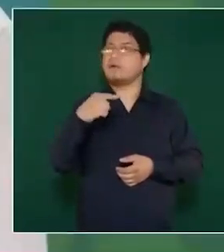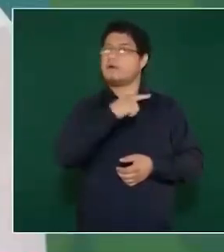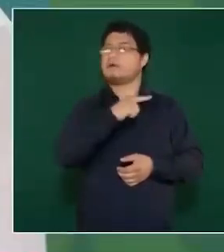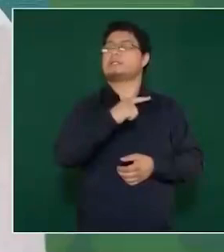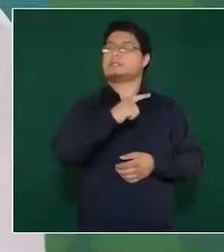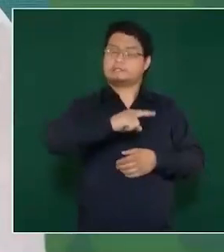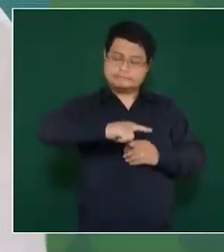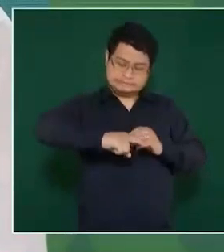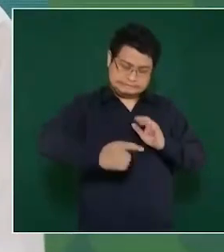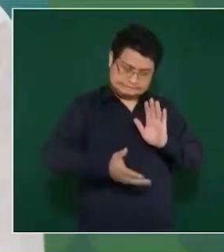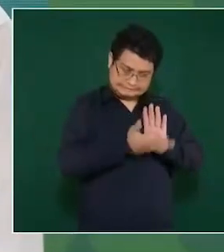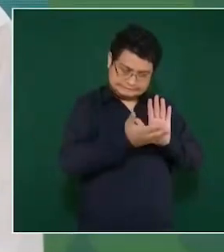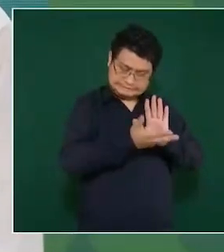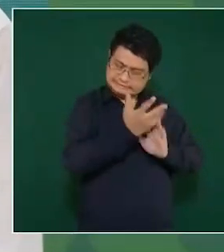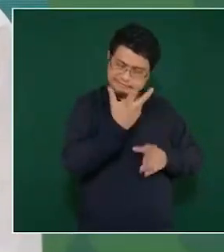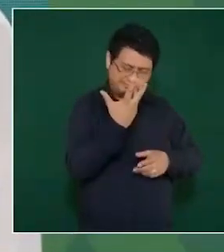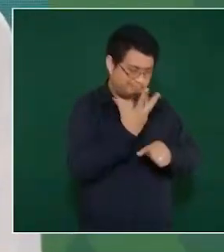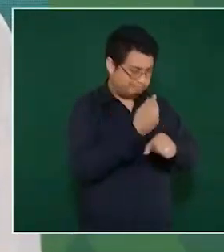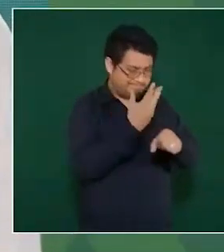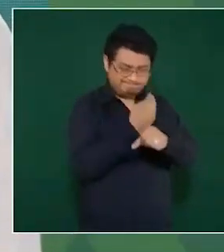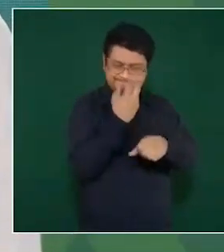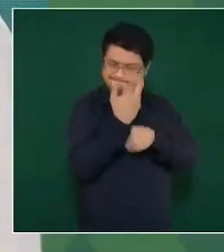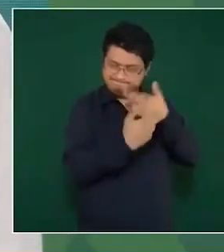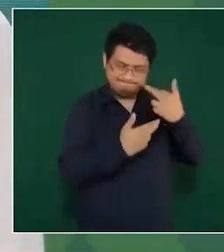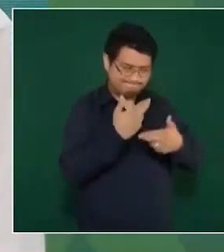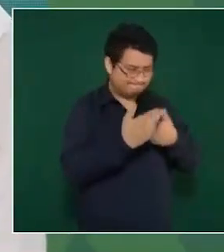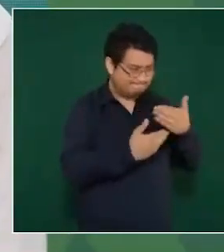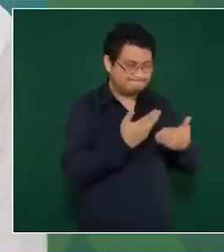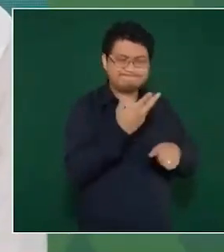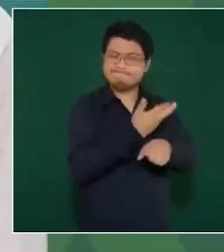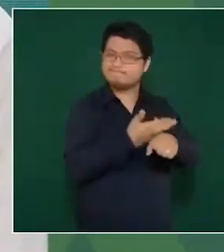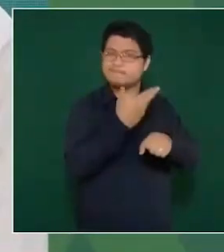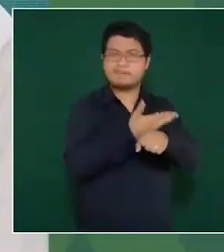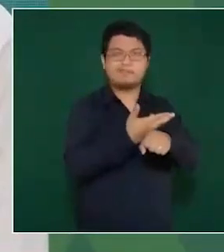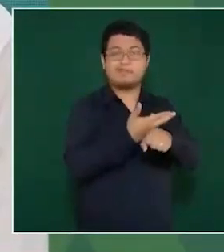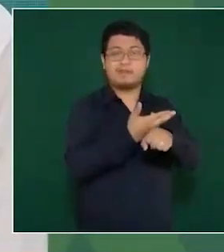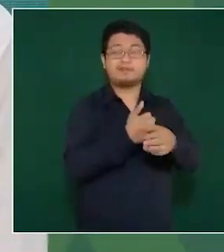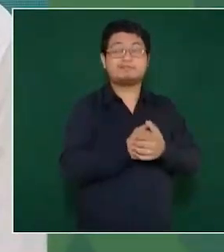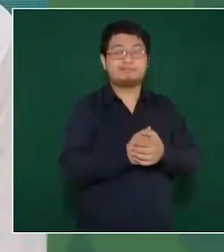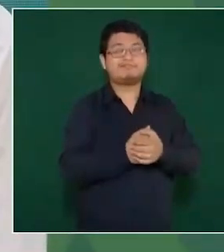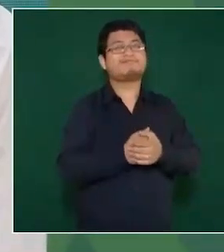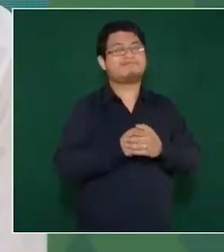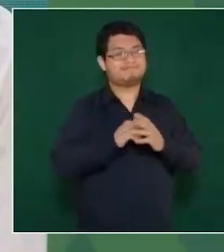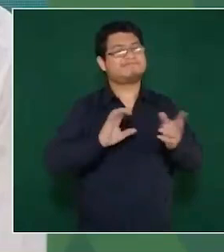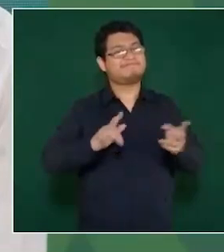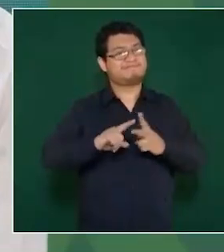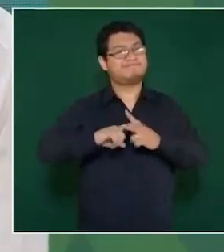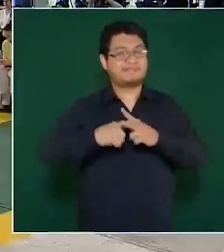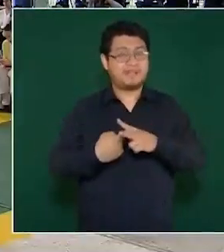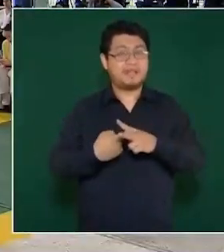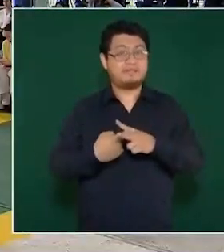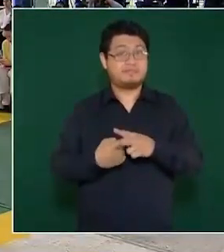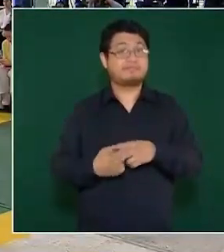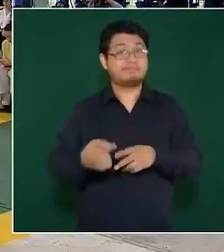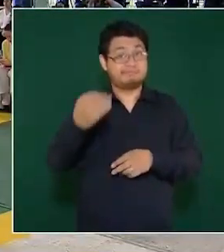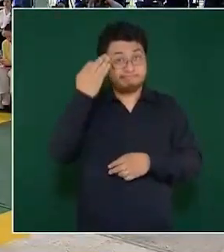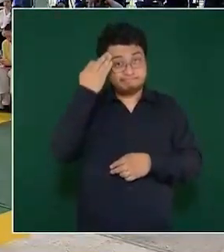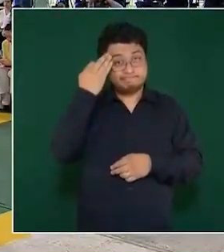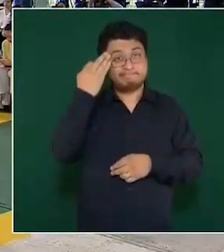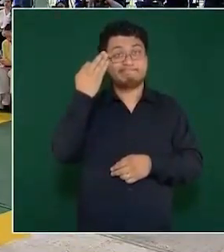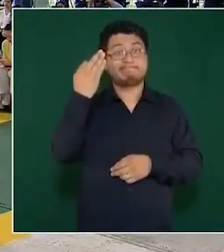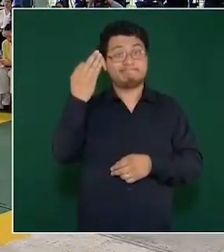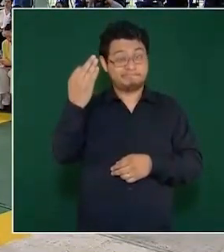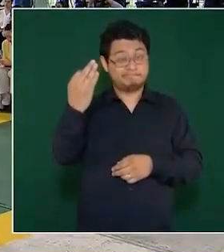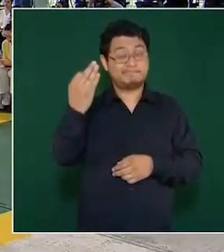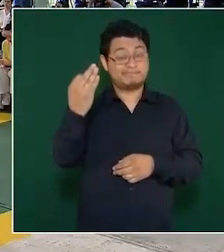hospital y con eso arrancamos. Va a llevar todavía algún